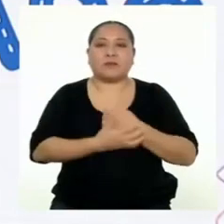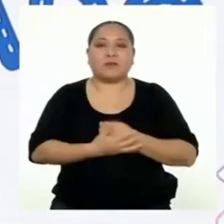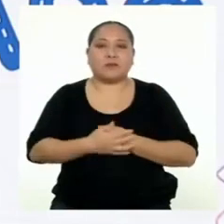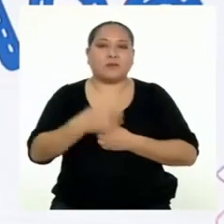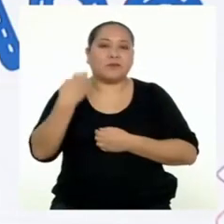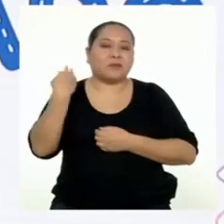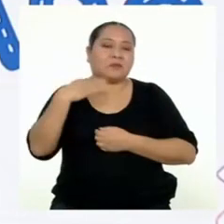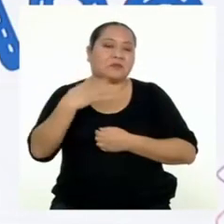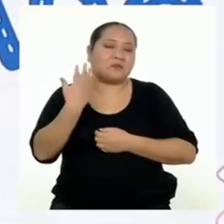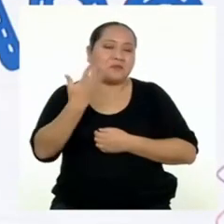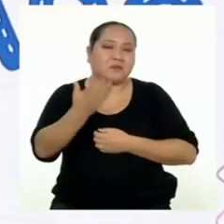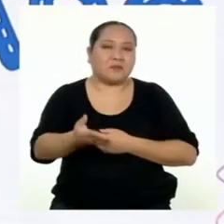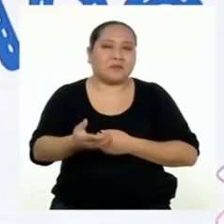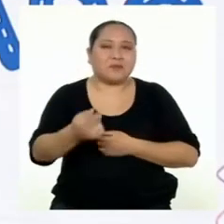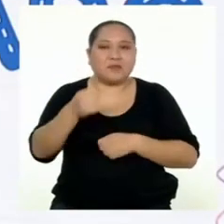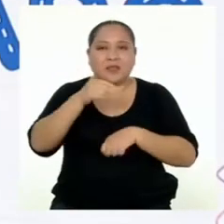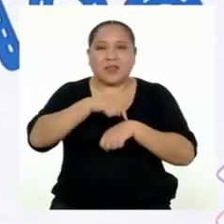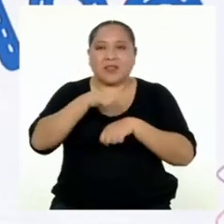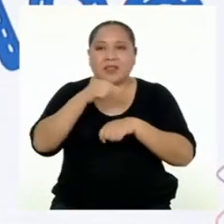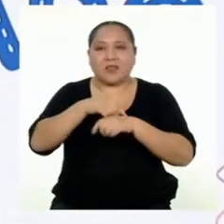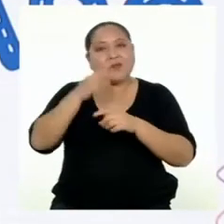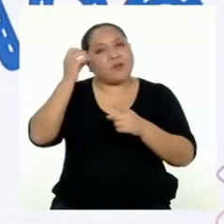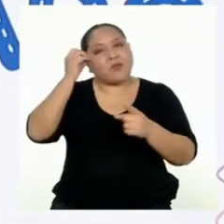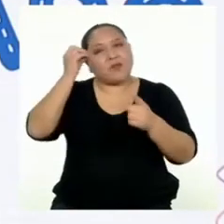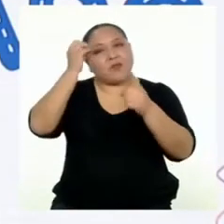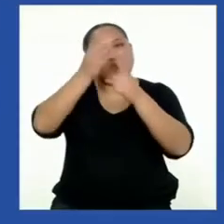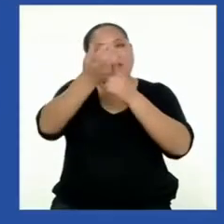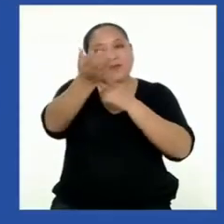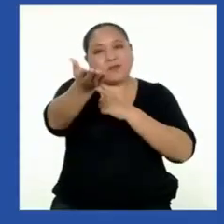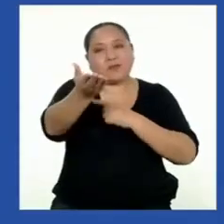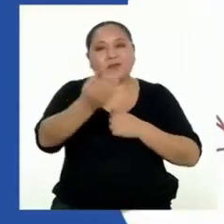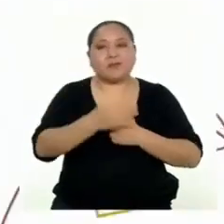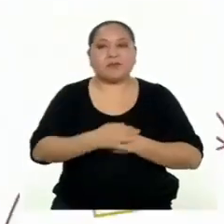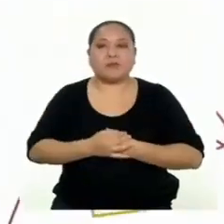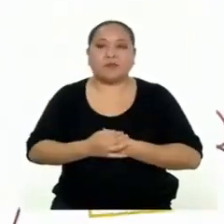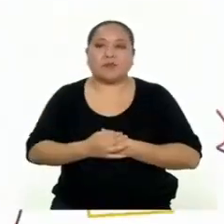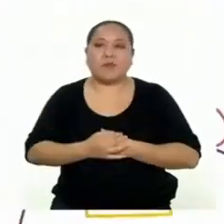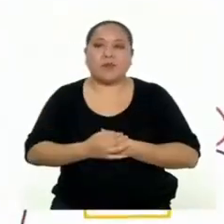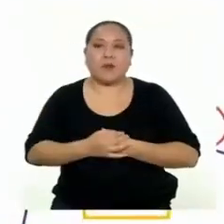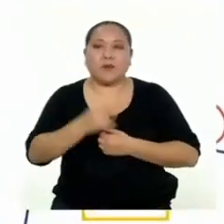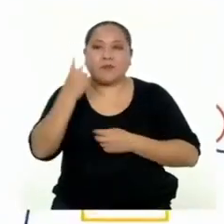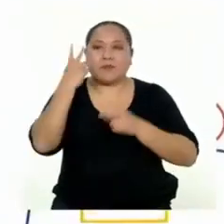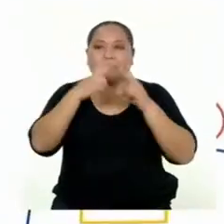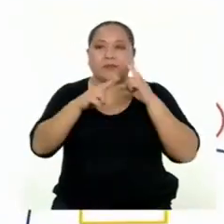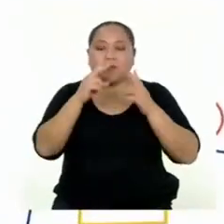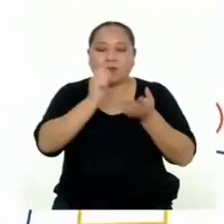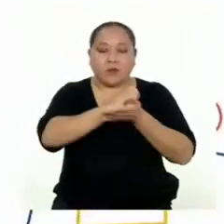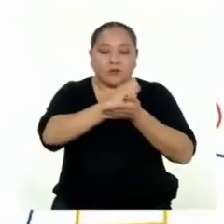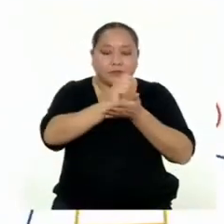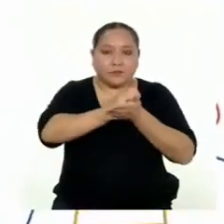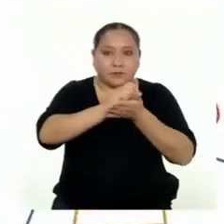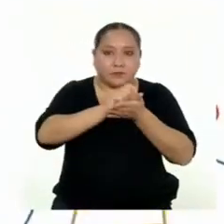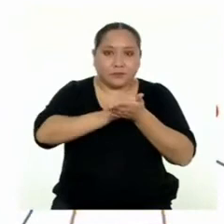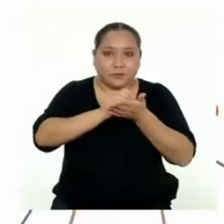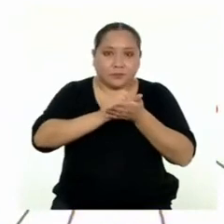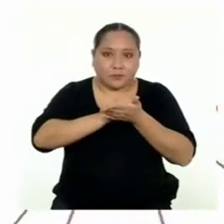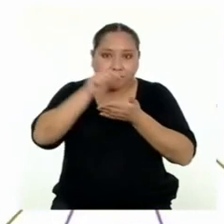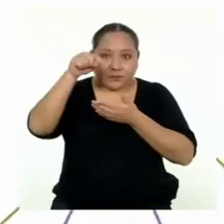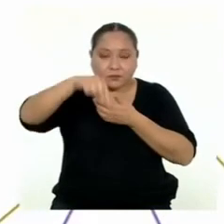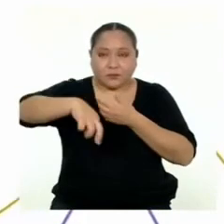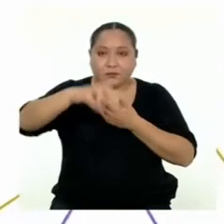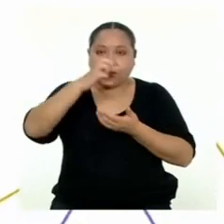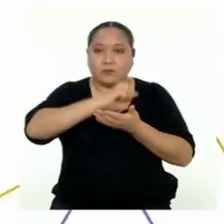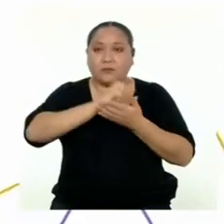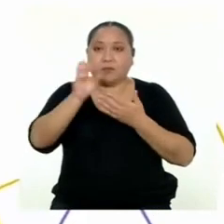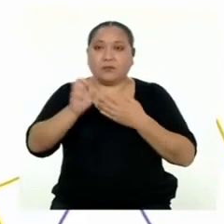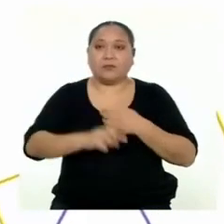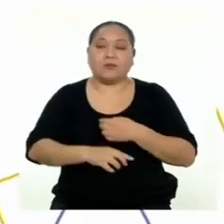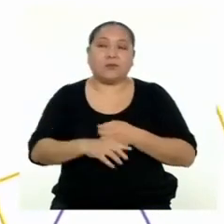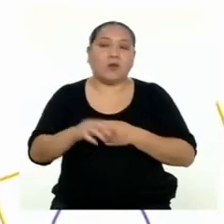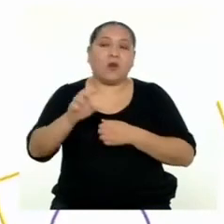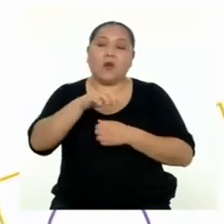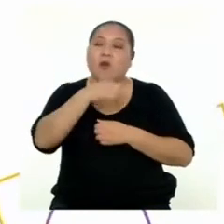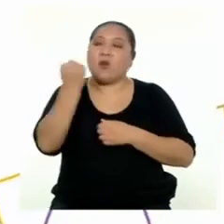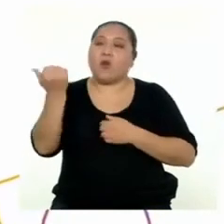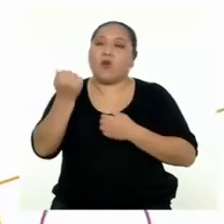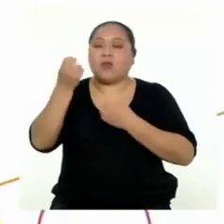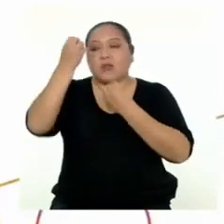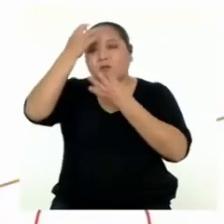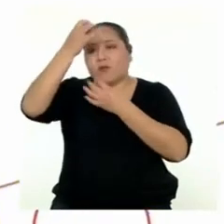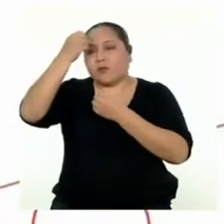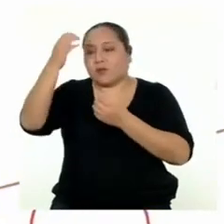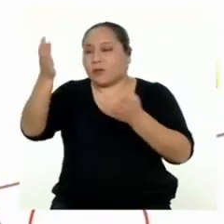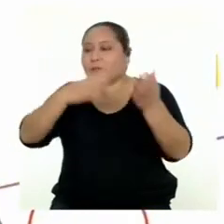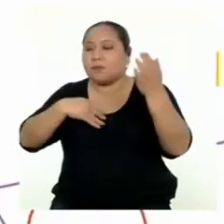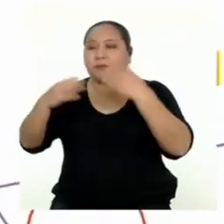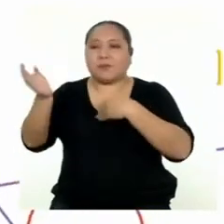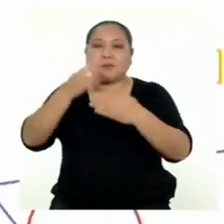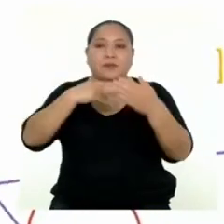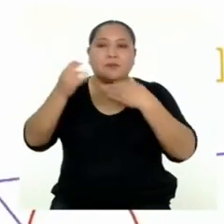Y como siempre, el turno ahora es de ustedes. Revisa los apuntes que tomaste en este programa u otras fuentes confiables